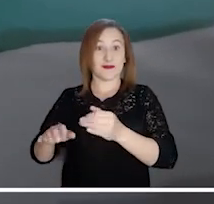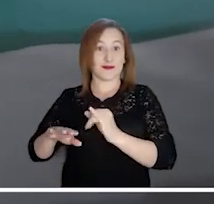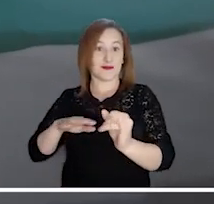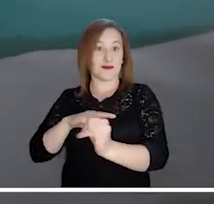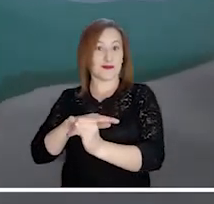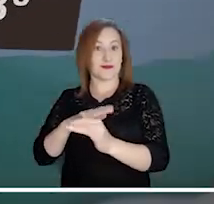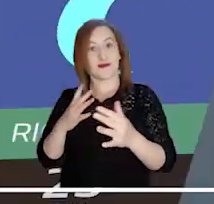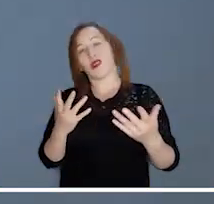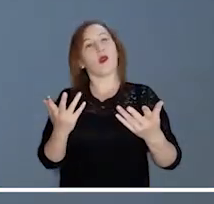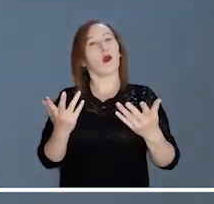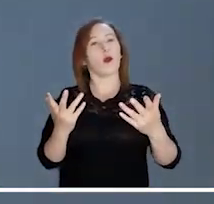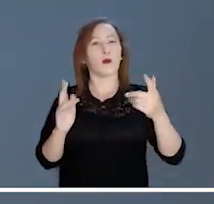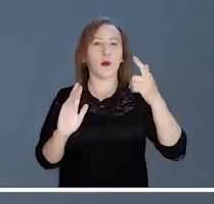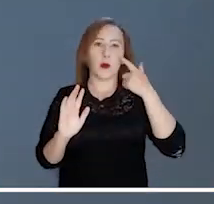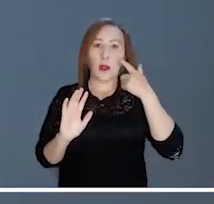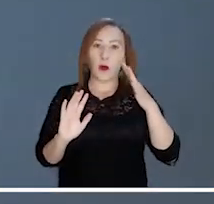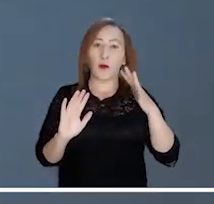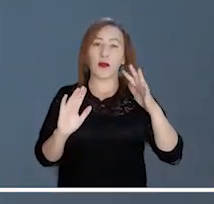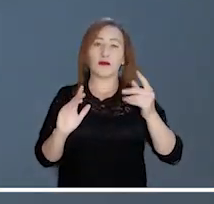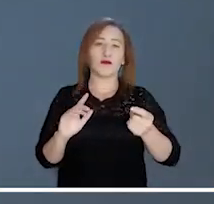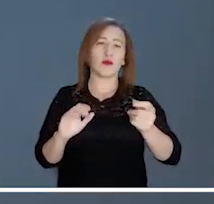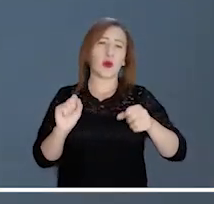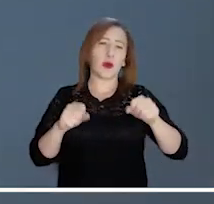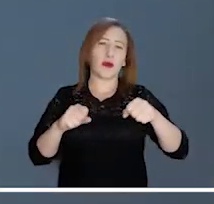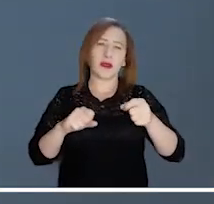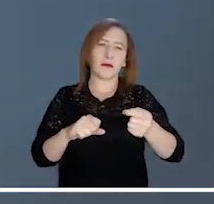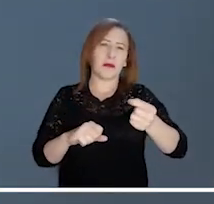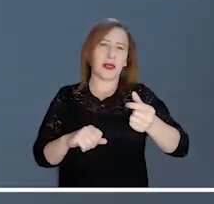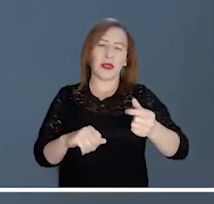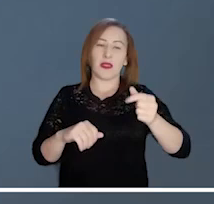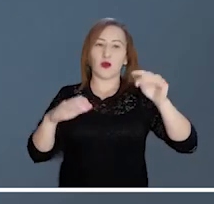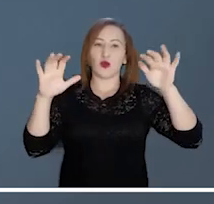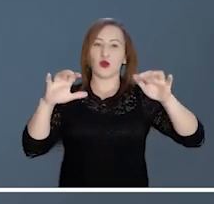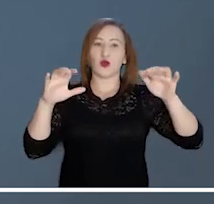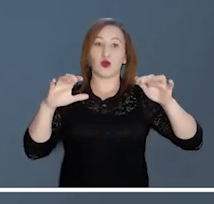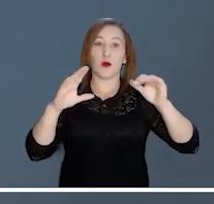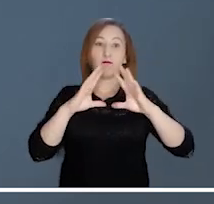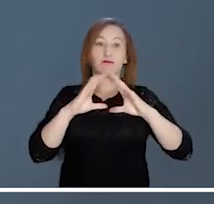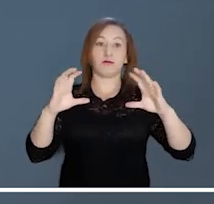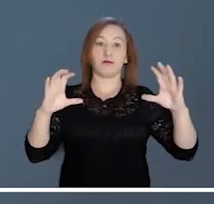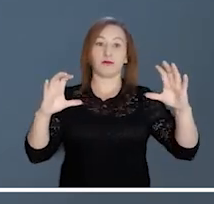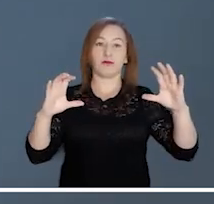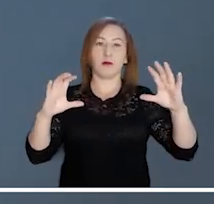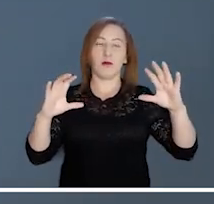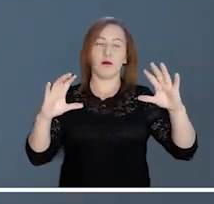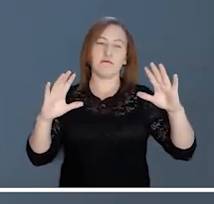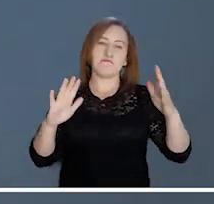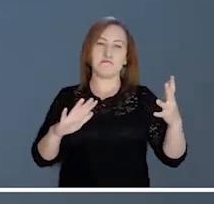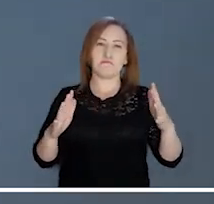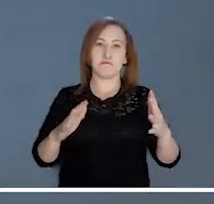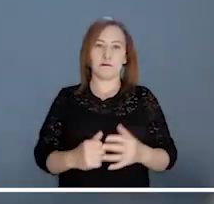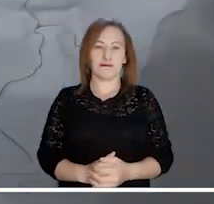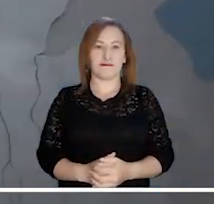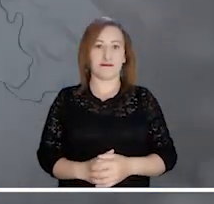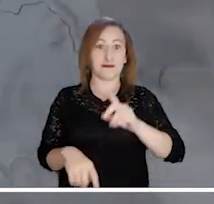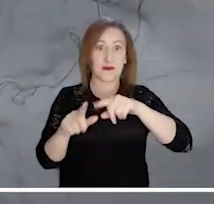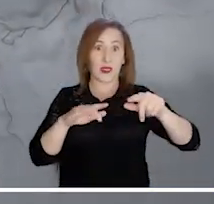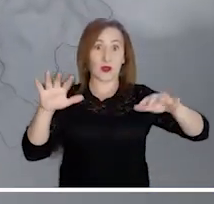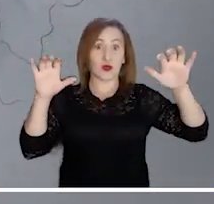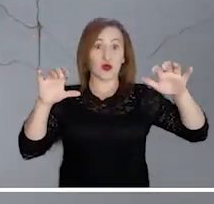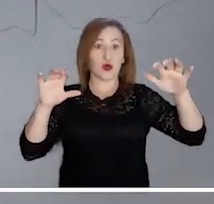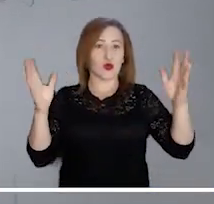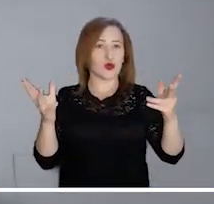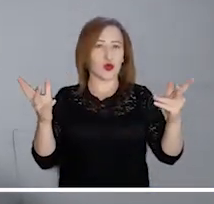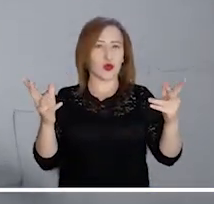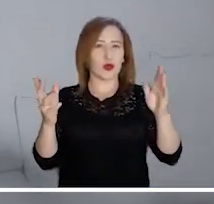También en el archipiélago de San Andrés y Providencia se pronostica una muy baja probabilidad de lluvias y una nubosidad entre parcial y